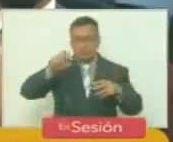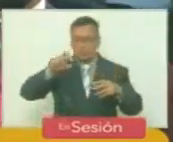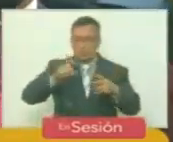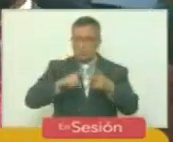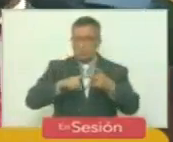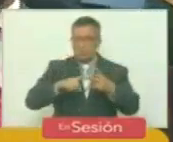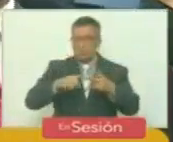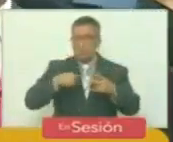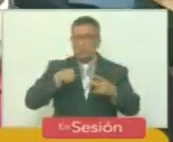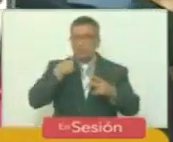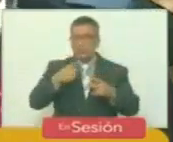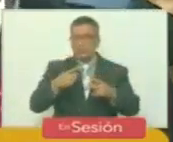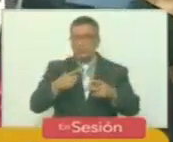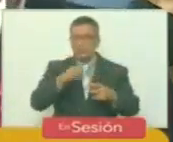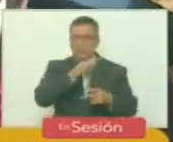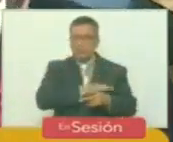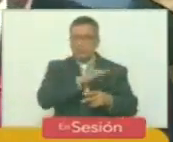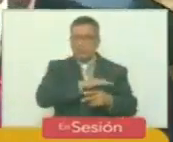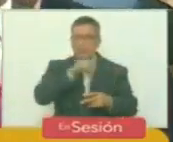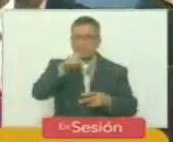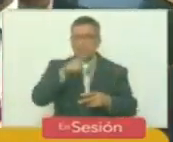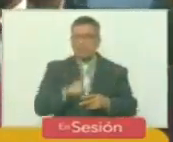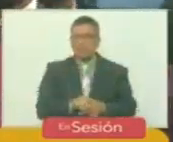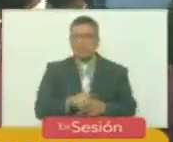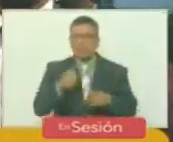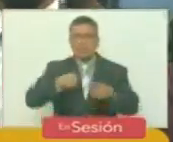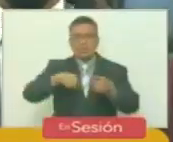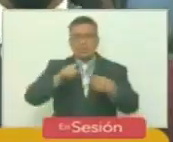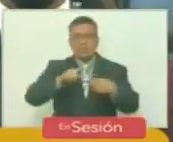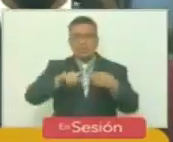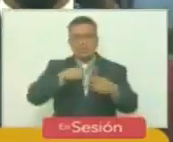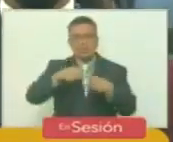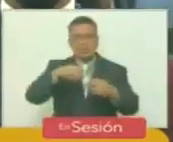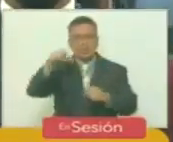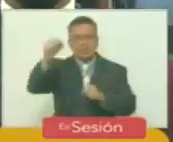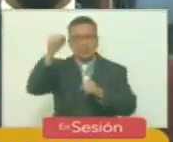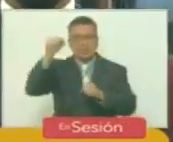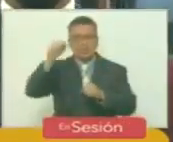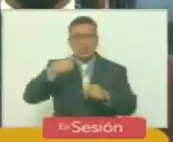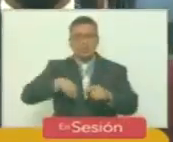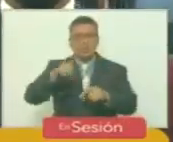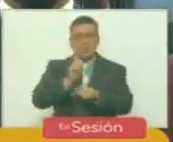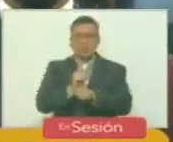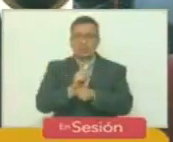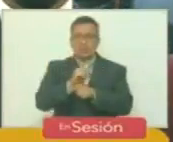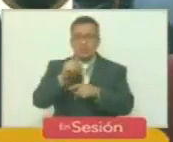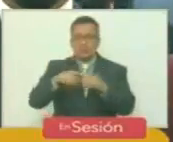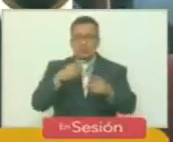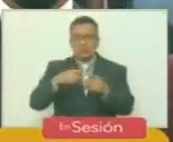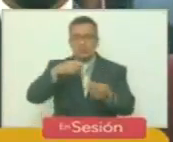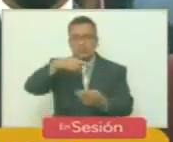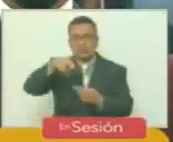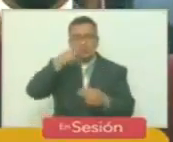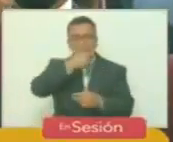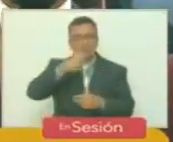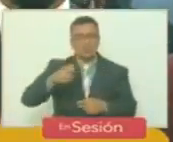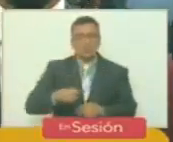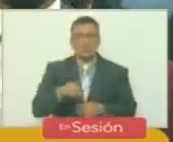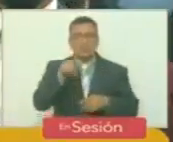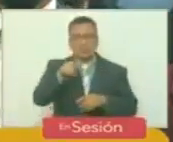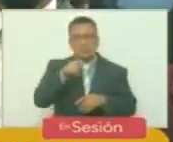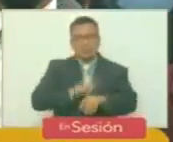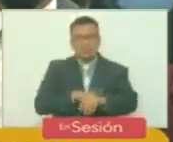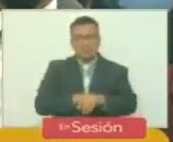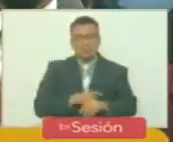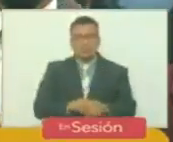proclamaban el socialismo como la única alternativa para la reivindicación de los pueblos, y que al mismo